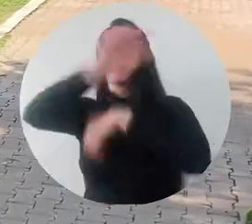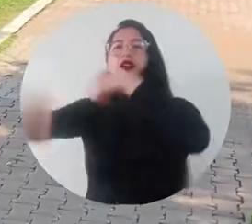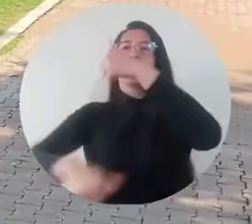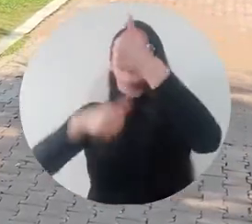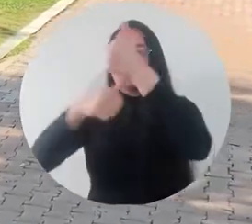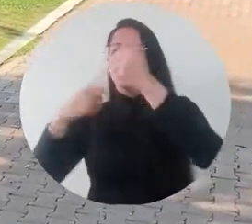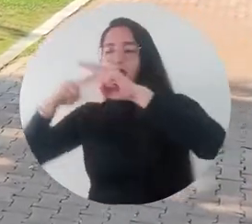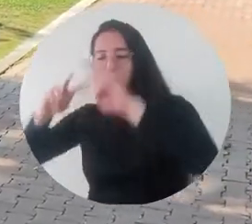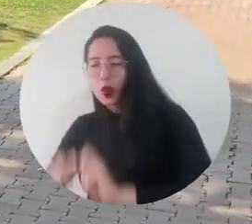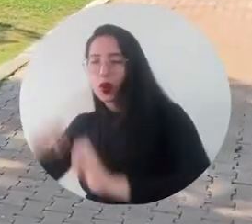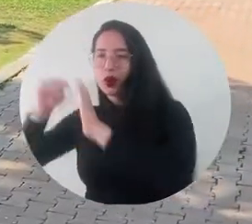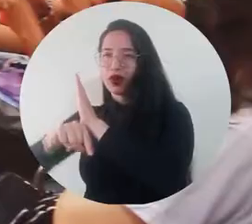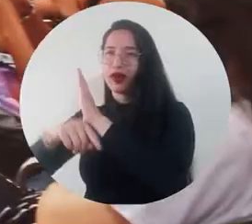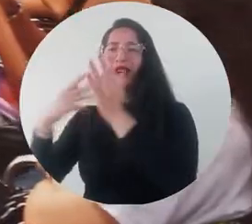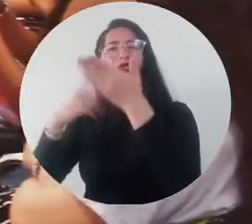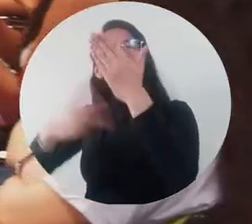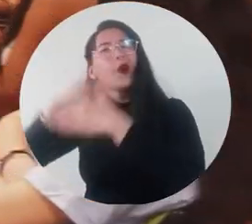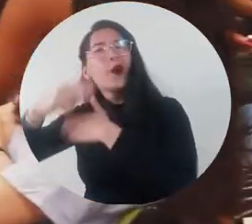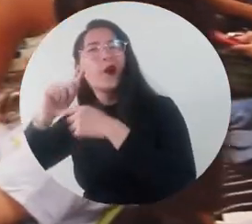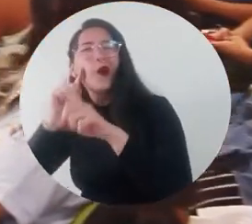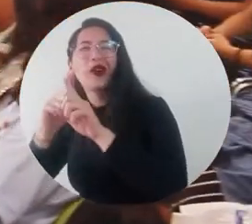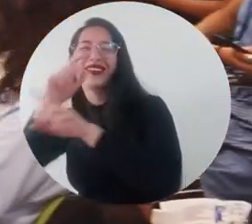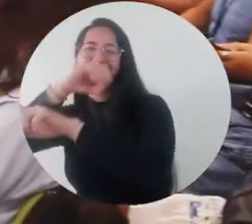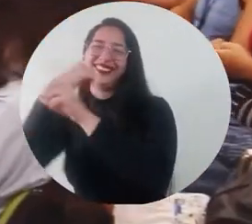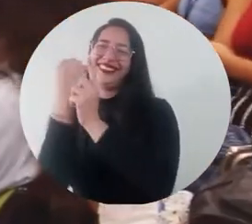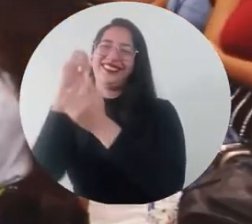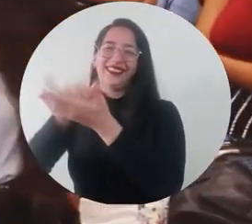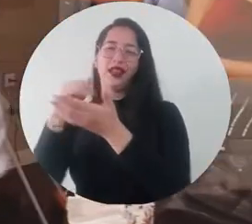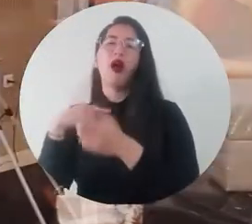Extensión y Proyección Social Con